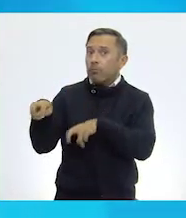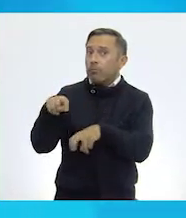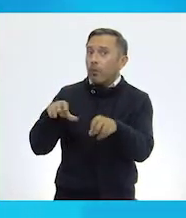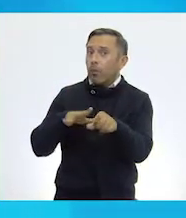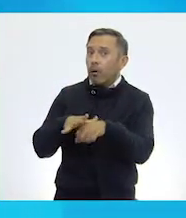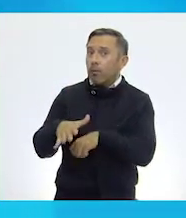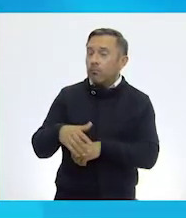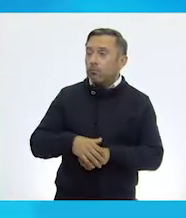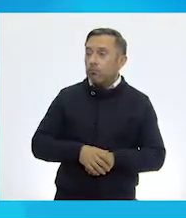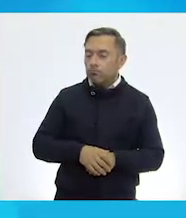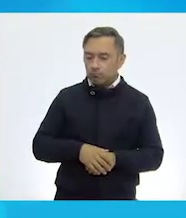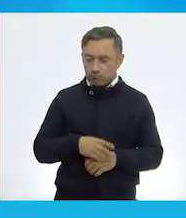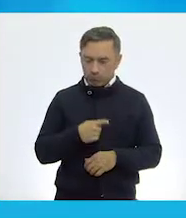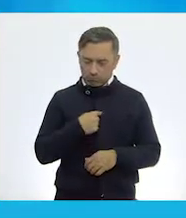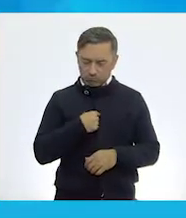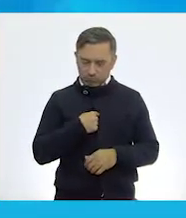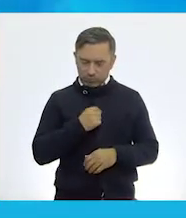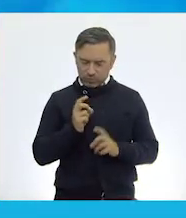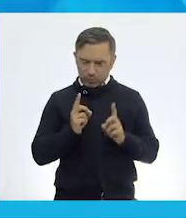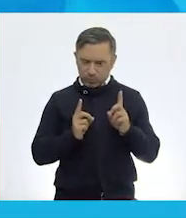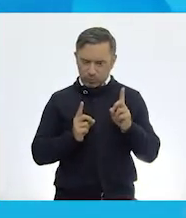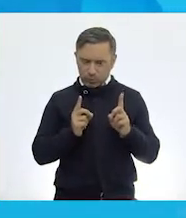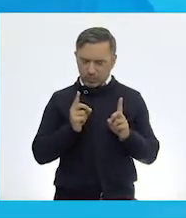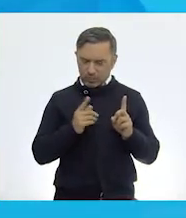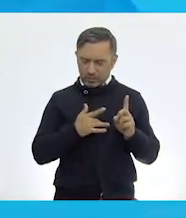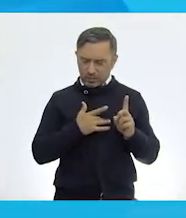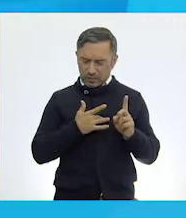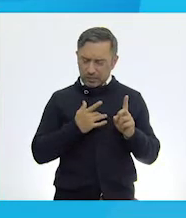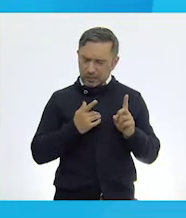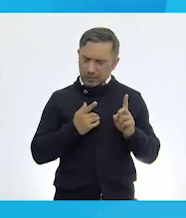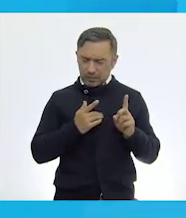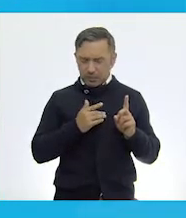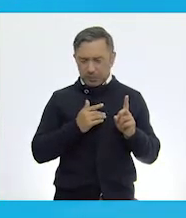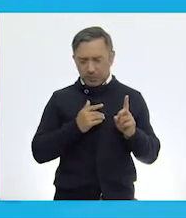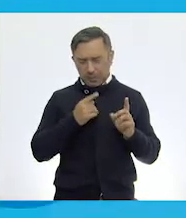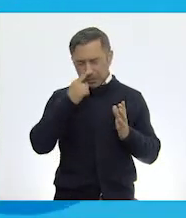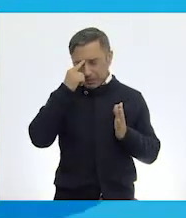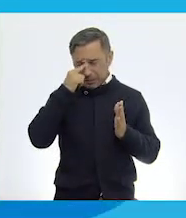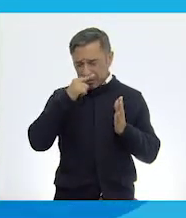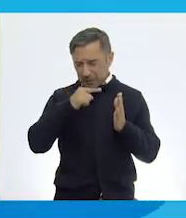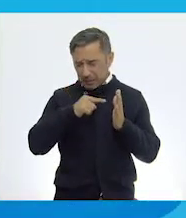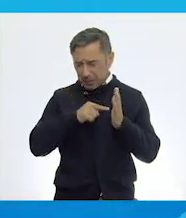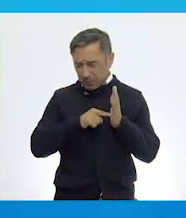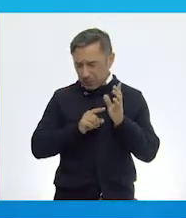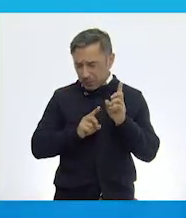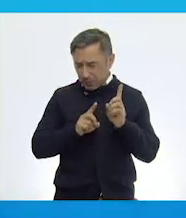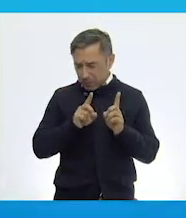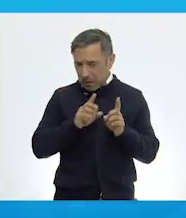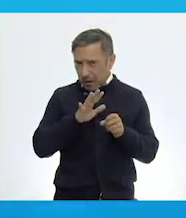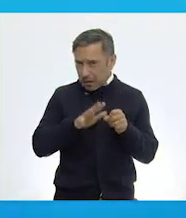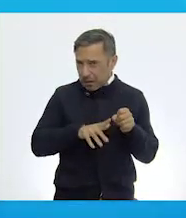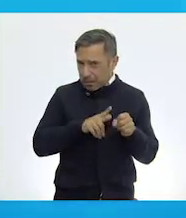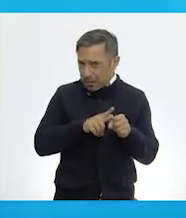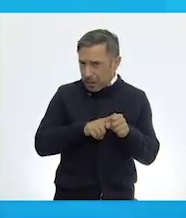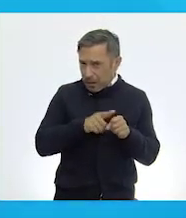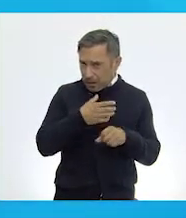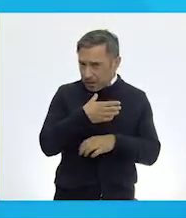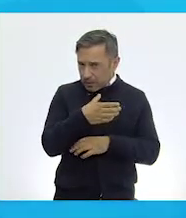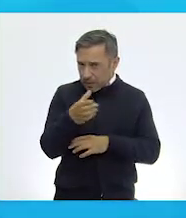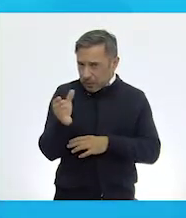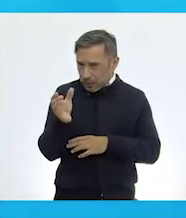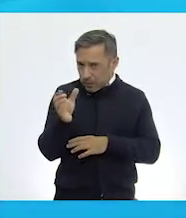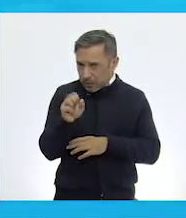Yo no estoy muy segura, pero creo que debe ser un animal silvestre. Es un animal silvestre.